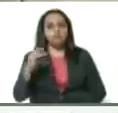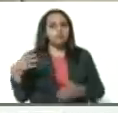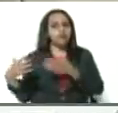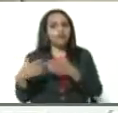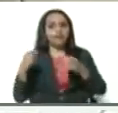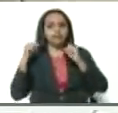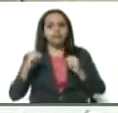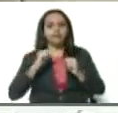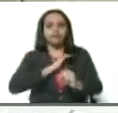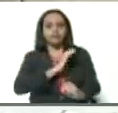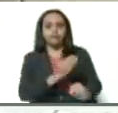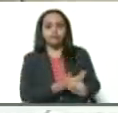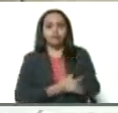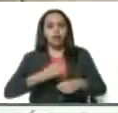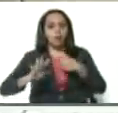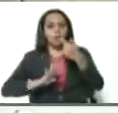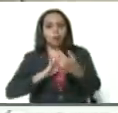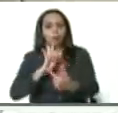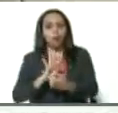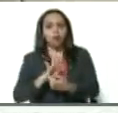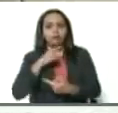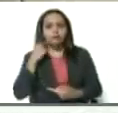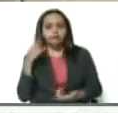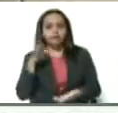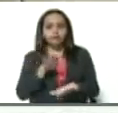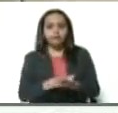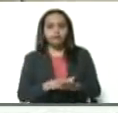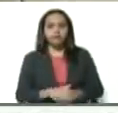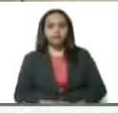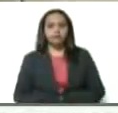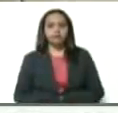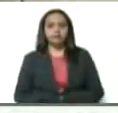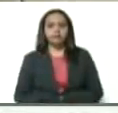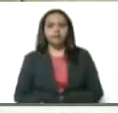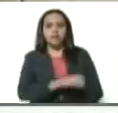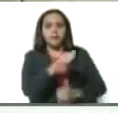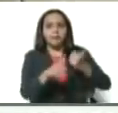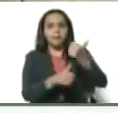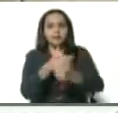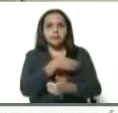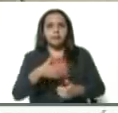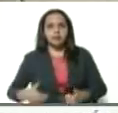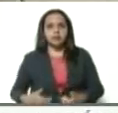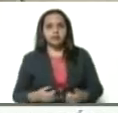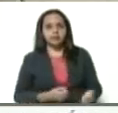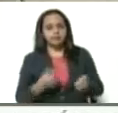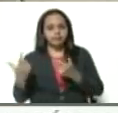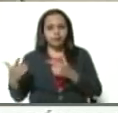dura. Cuatro casos de fallecidos. Vicepresidenta. Adelante.